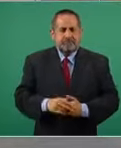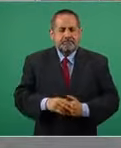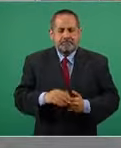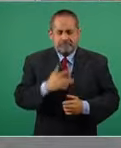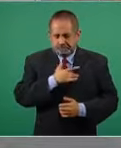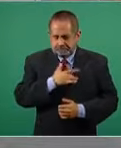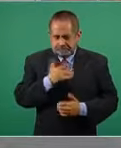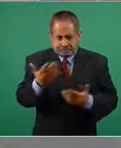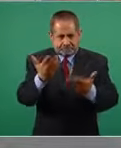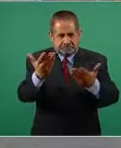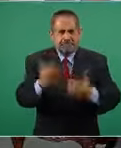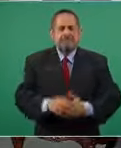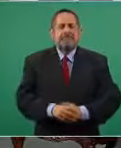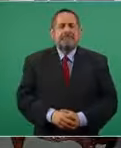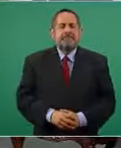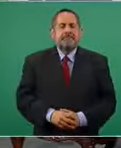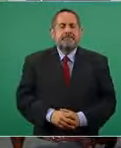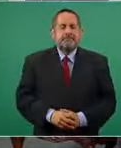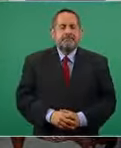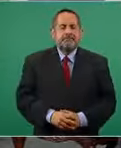todo corazón muchas gracias